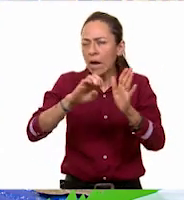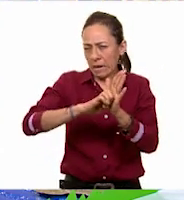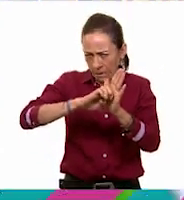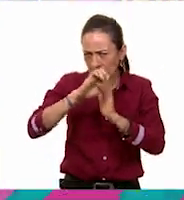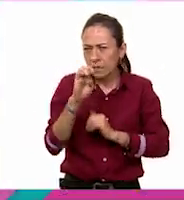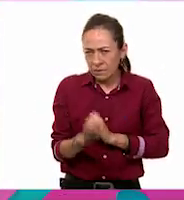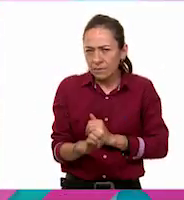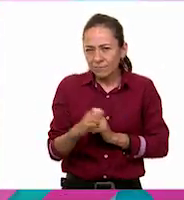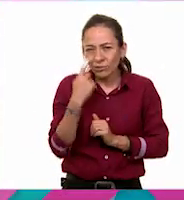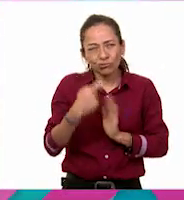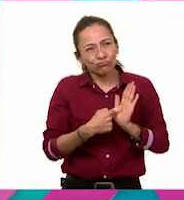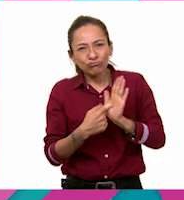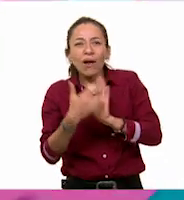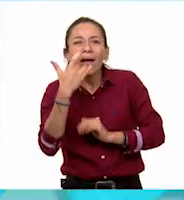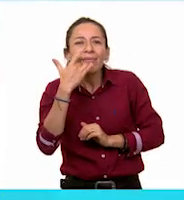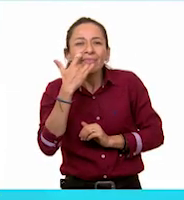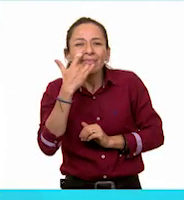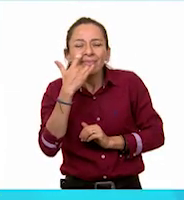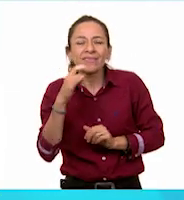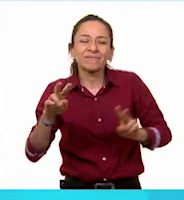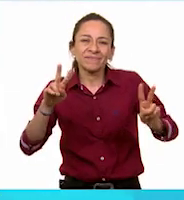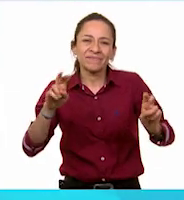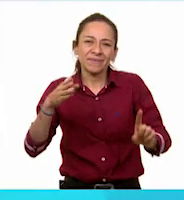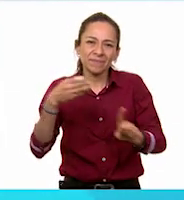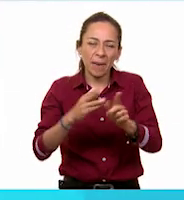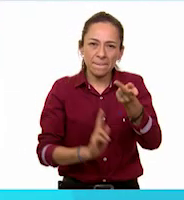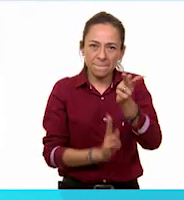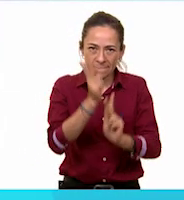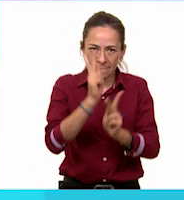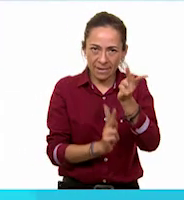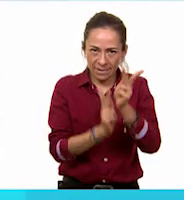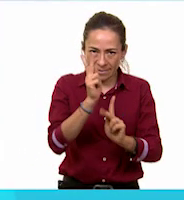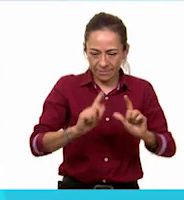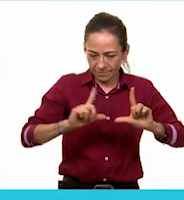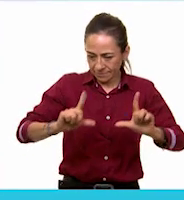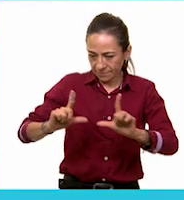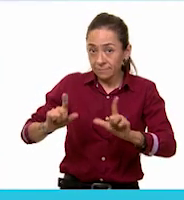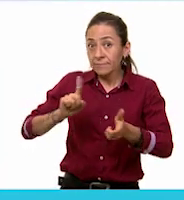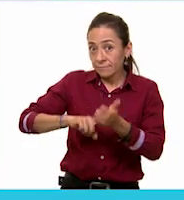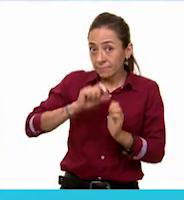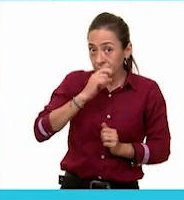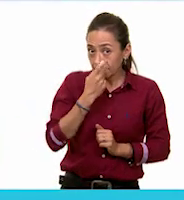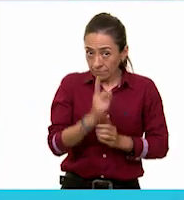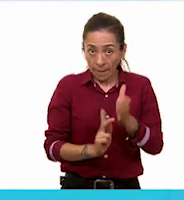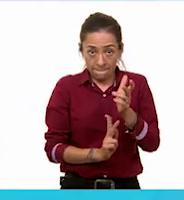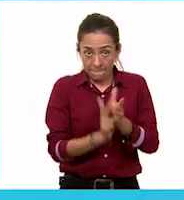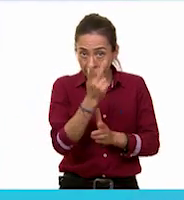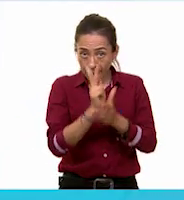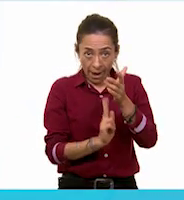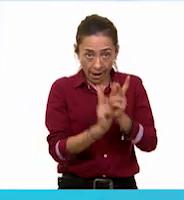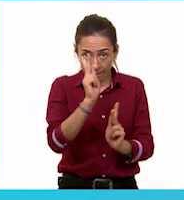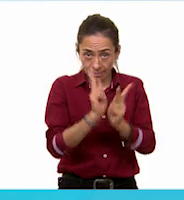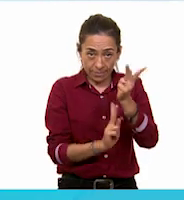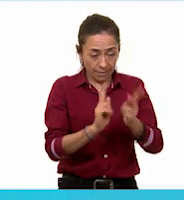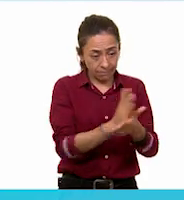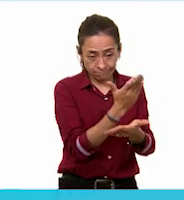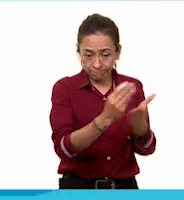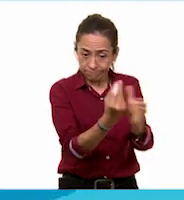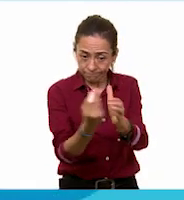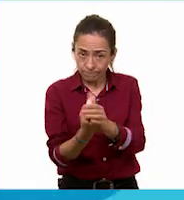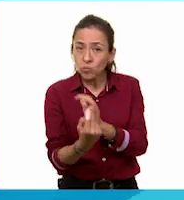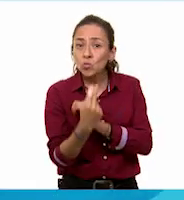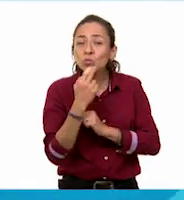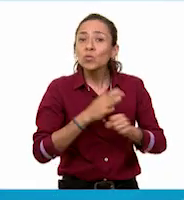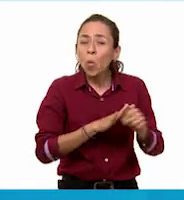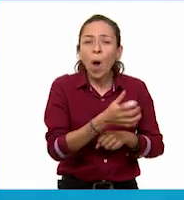sobre plantas, mi tarjeta dice Las plantas las podemos clasificar por su uso como alimento, medicina